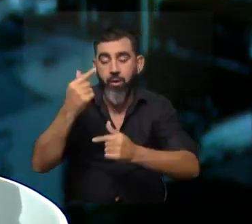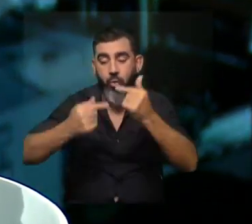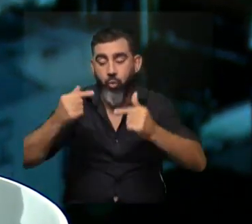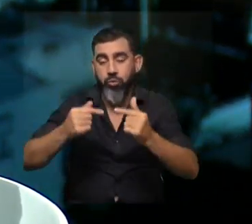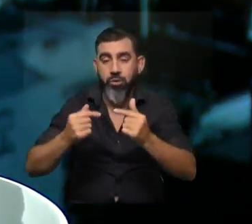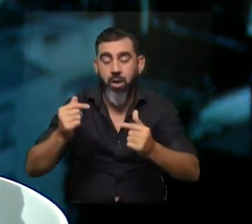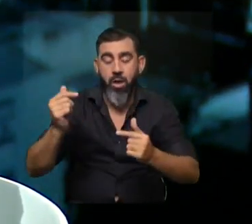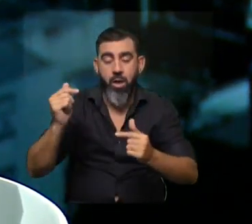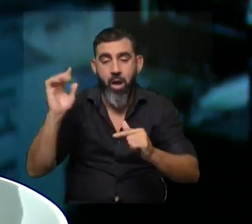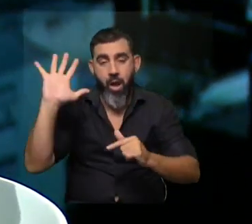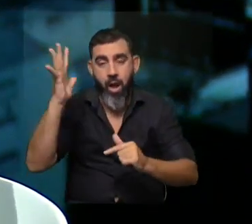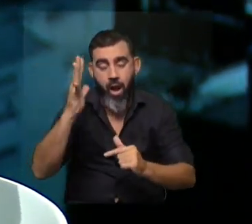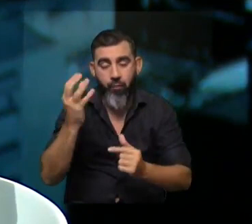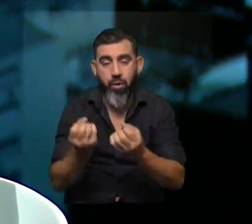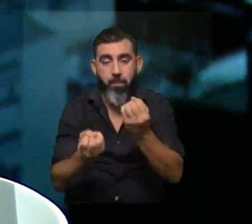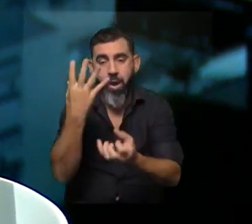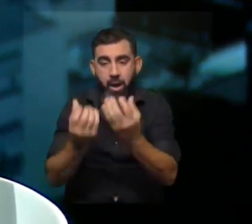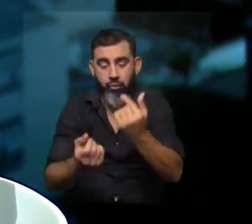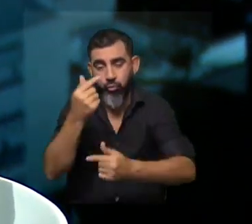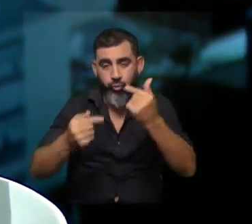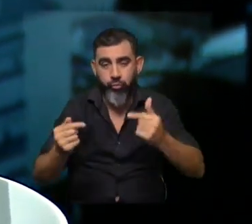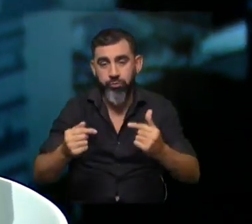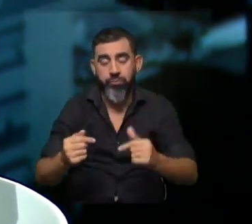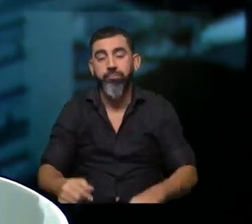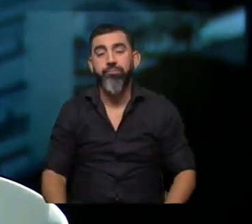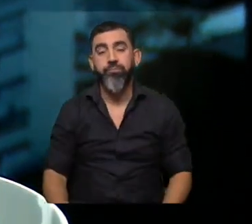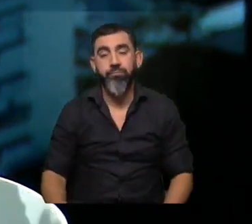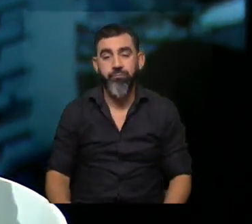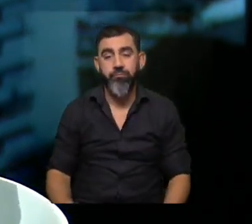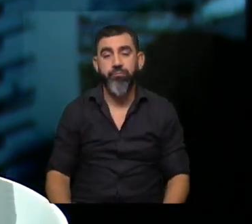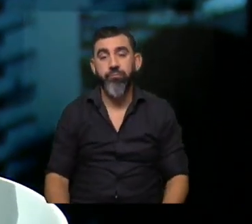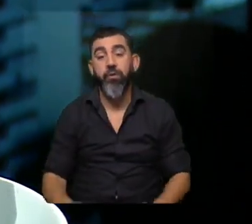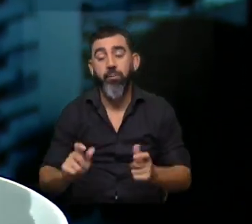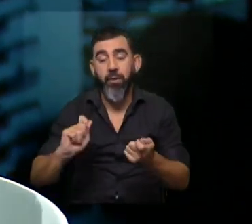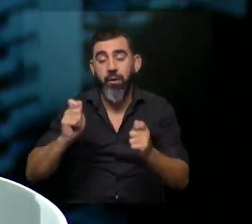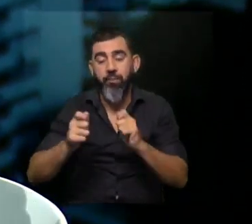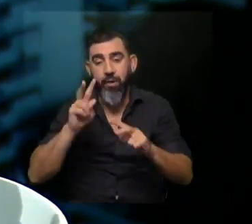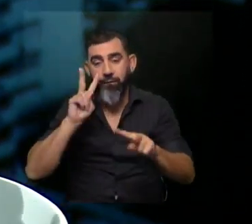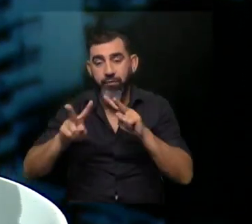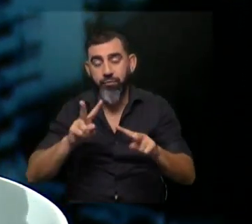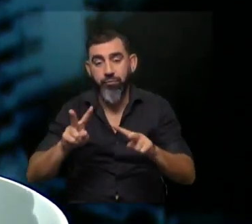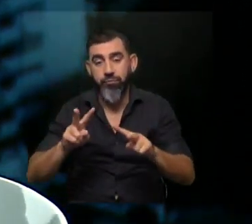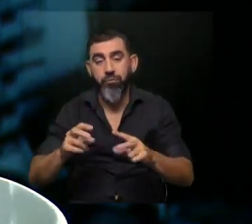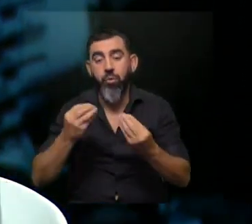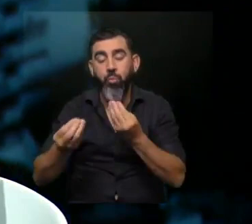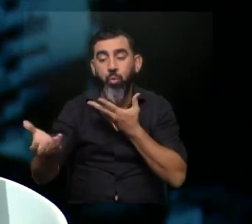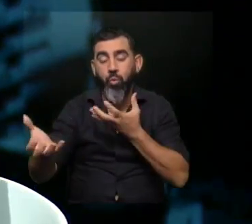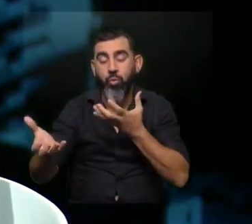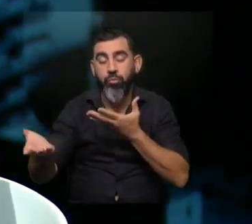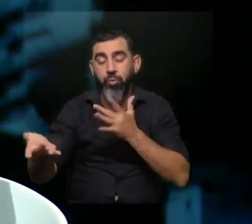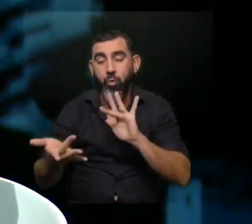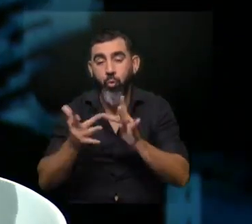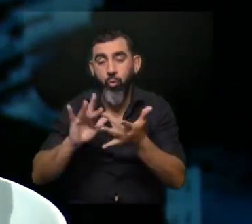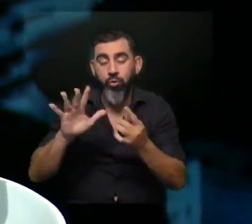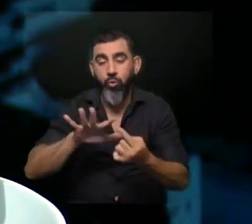y de árboles y arbustos que tengan que ver con el arroyo pero bueno, ¿cómo cambiamos también esa visión? Y eso habla de cómo nos comunicamos con el entorno